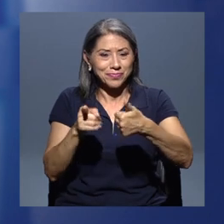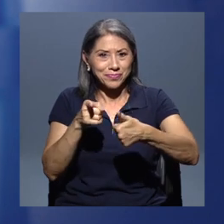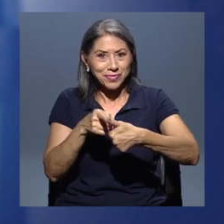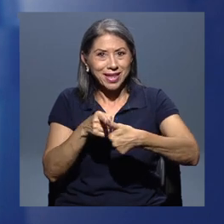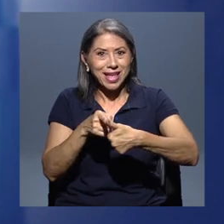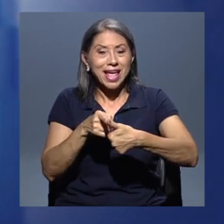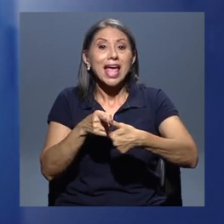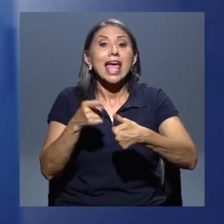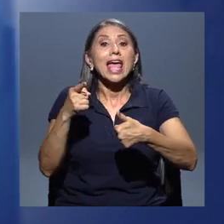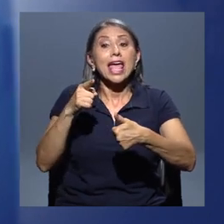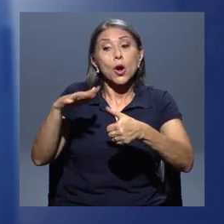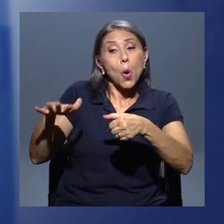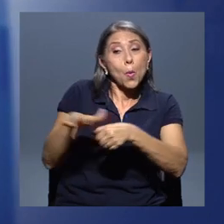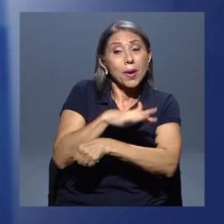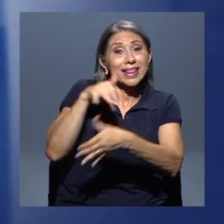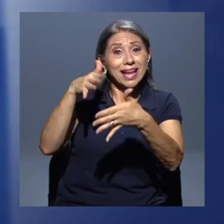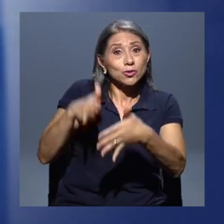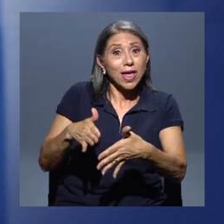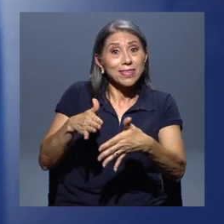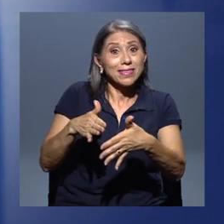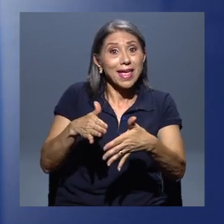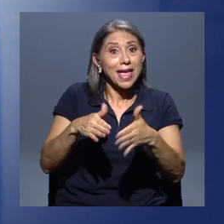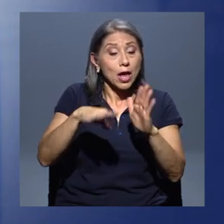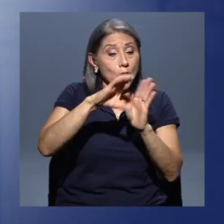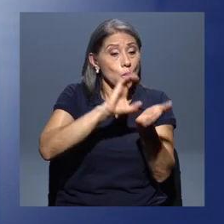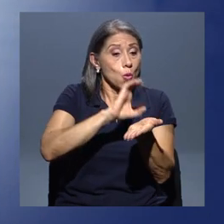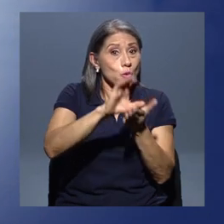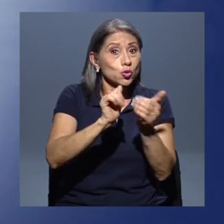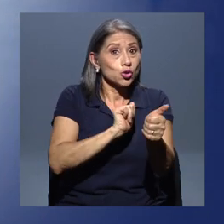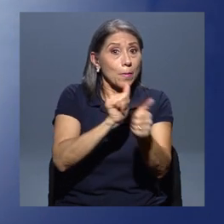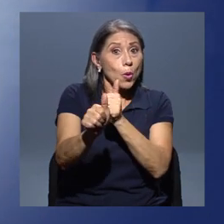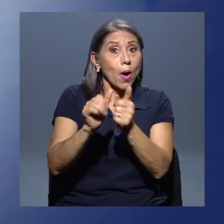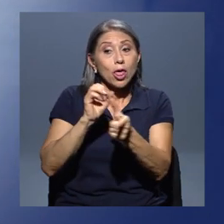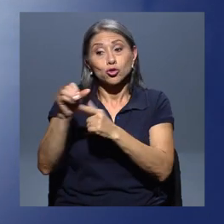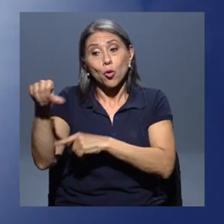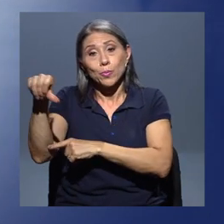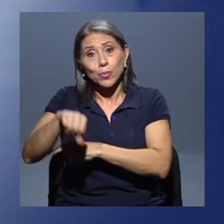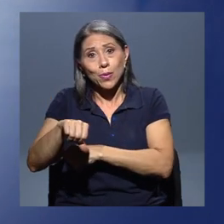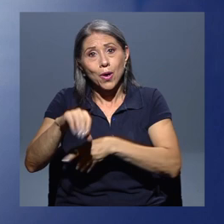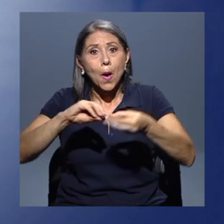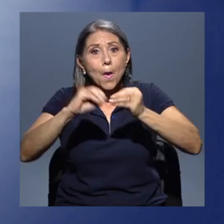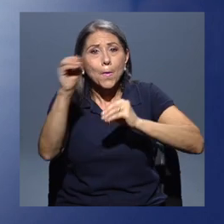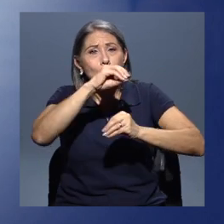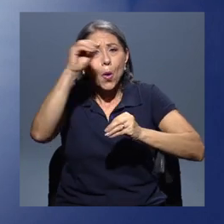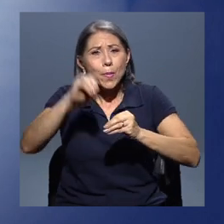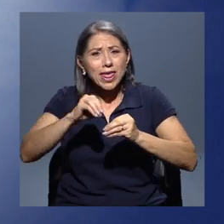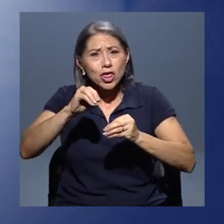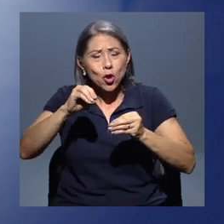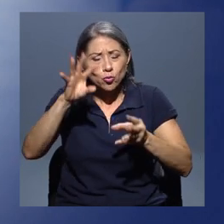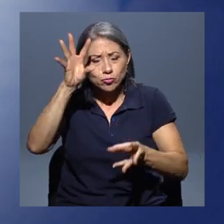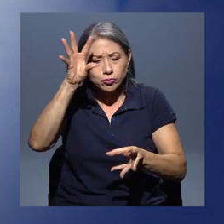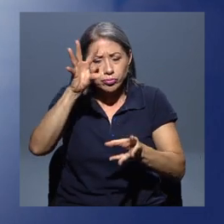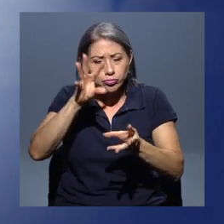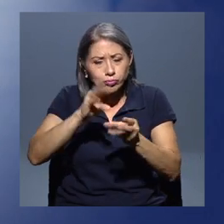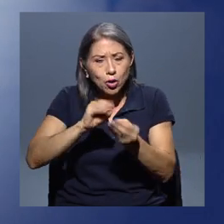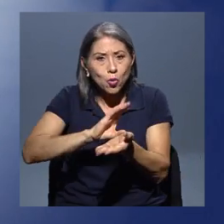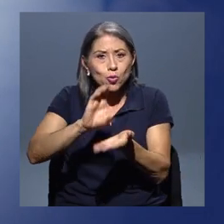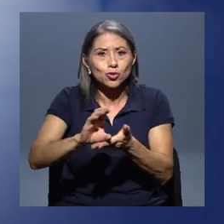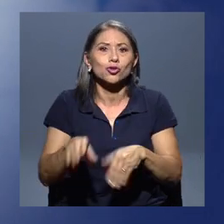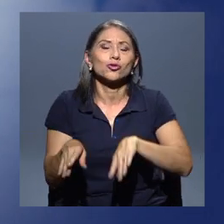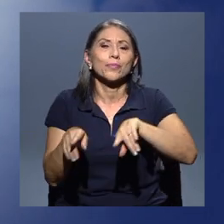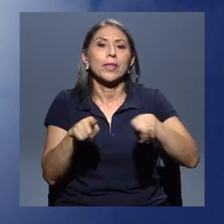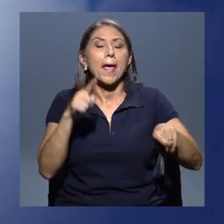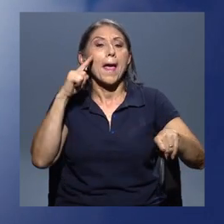completa del estudiante que indica materias aprobadas y reprobadas del historial académico y el promedio ponderado de la totalidad de los cursos, la de